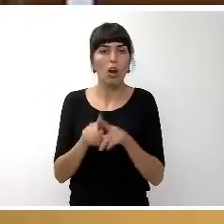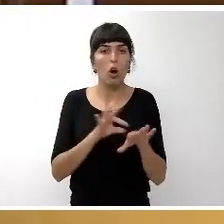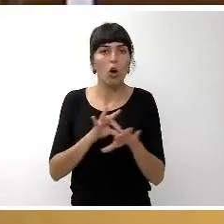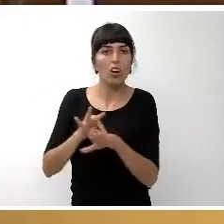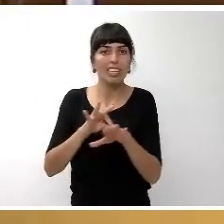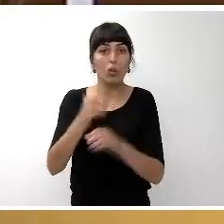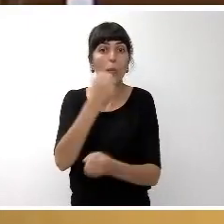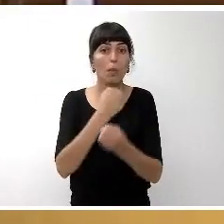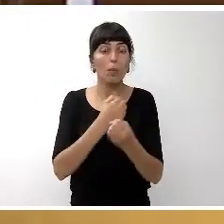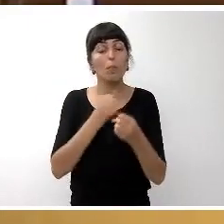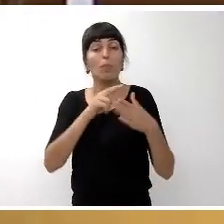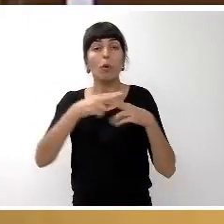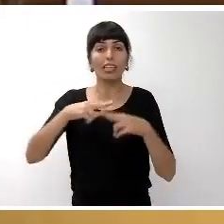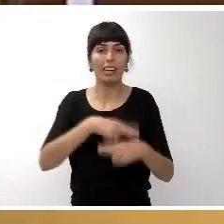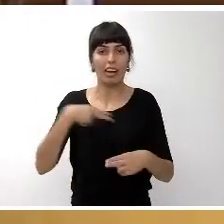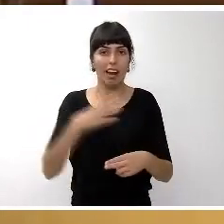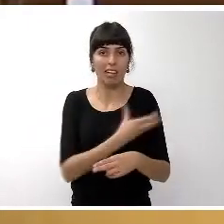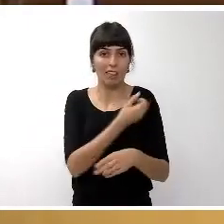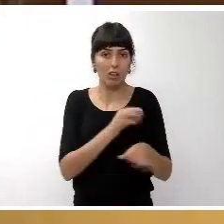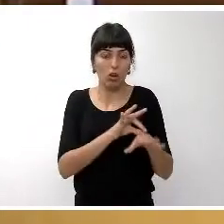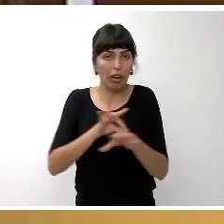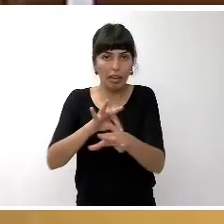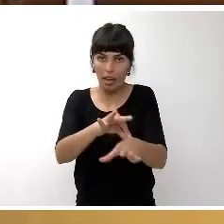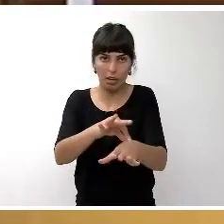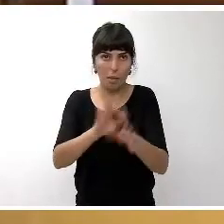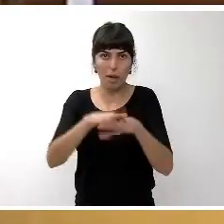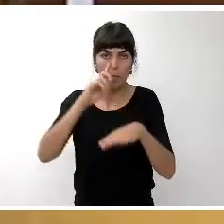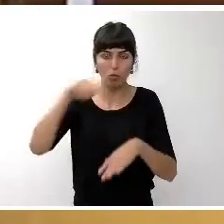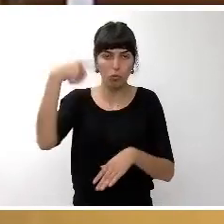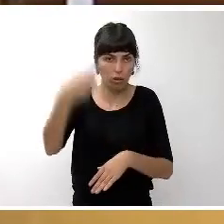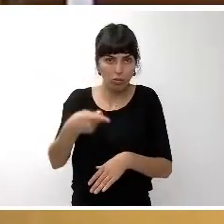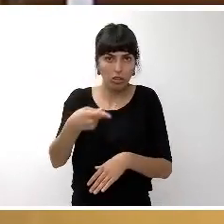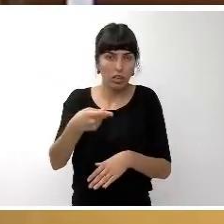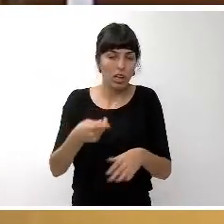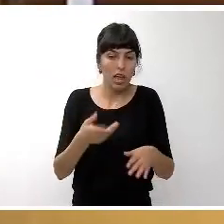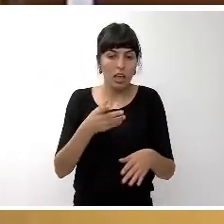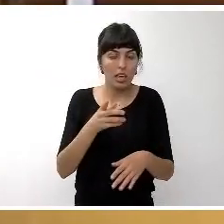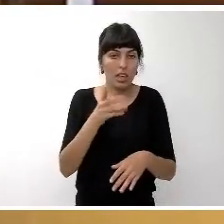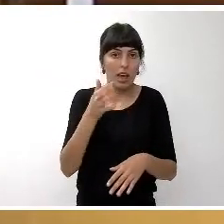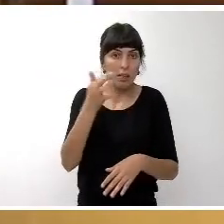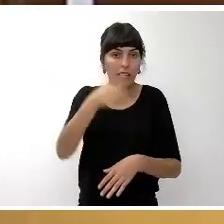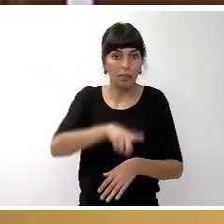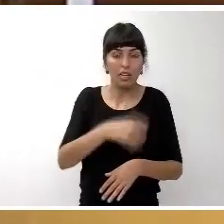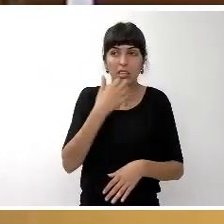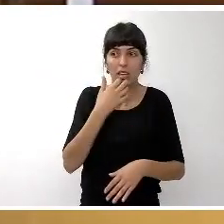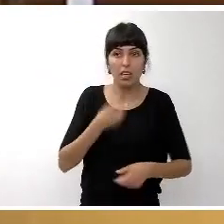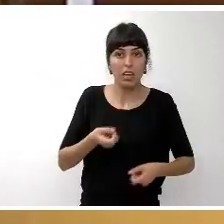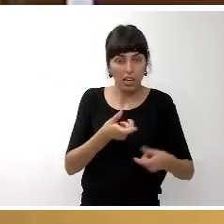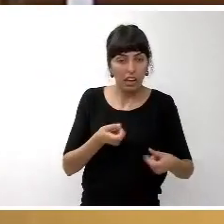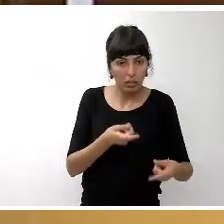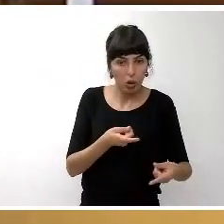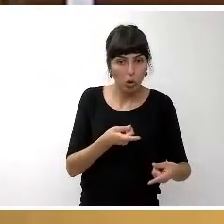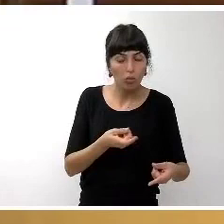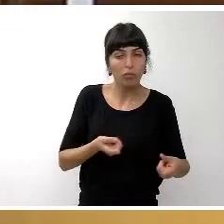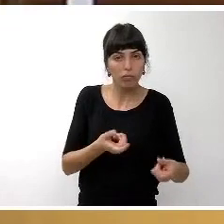política general del Cabildo el próximo año, y también en la medida en que genera gasto que se compromete más allá del próximo año,